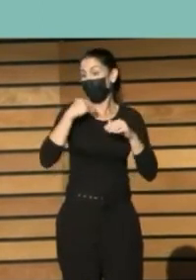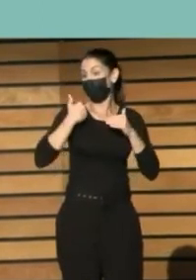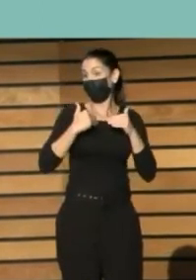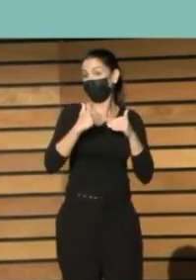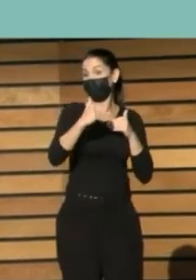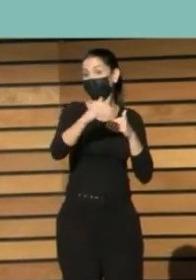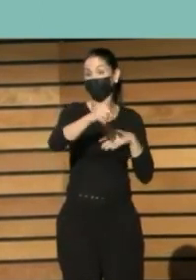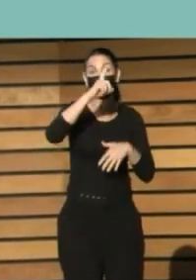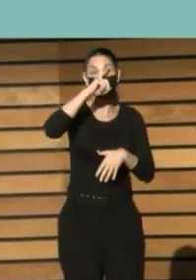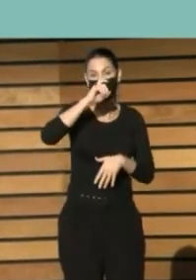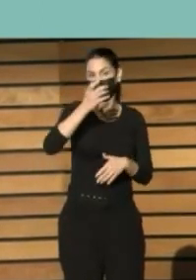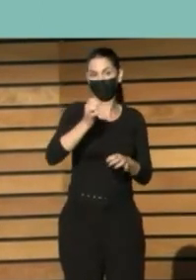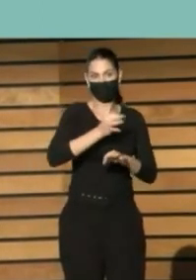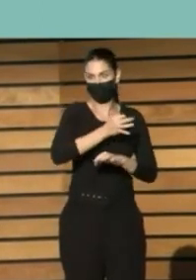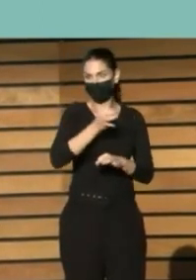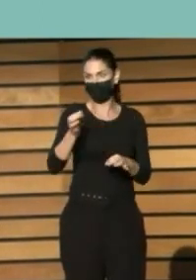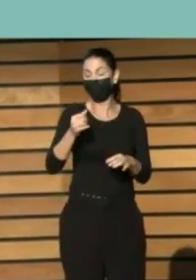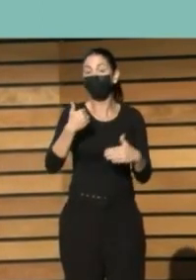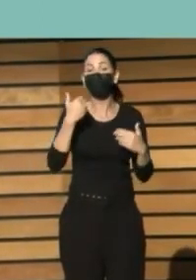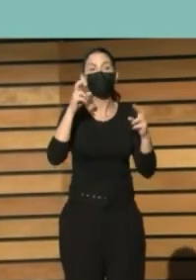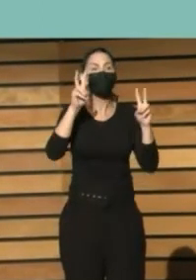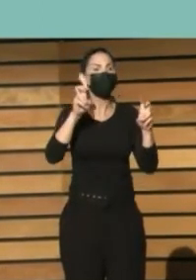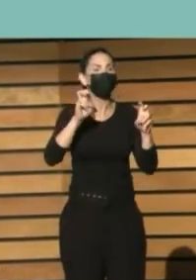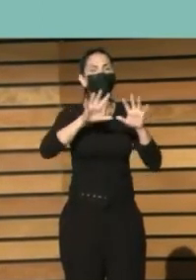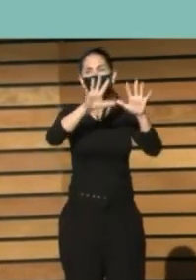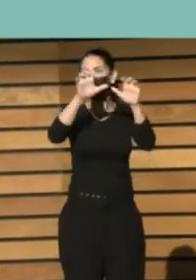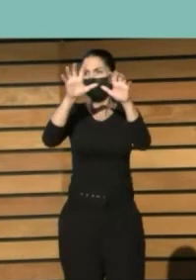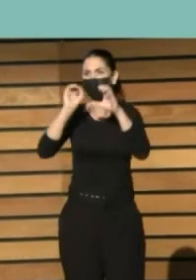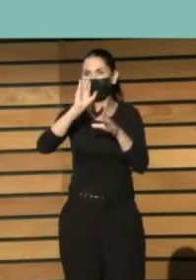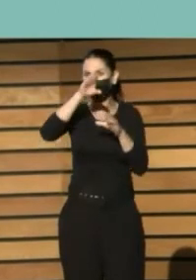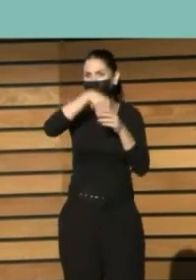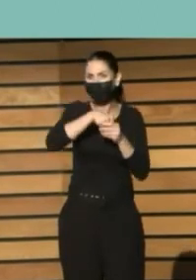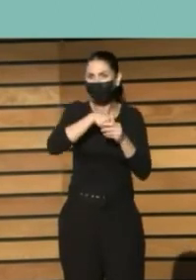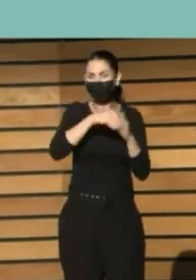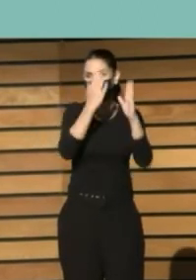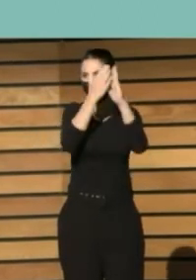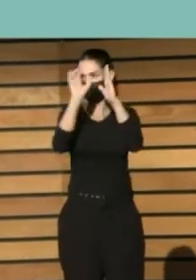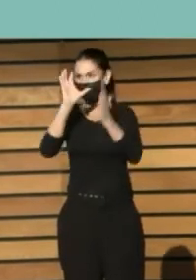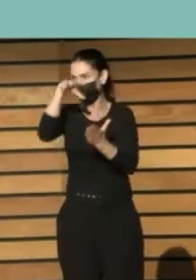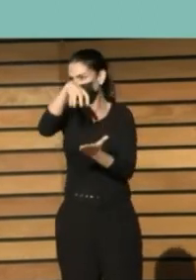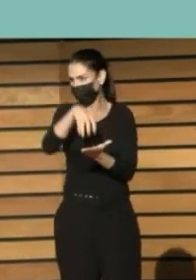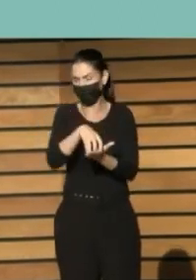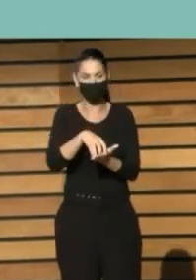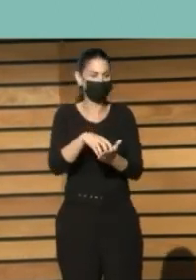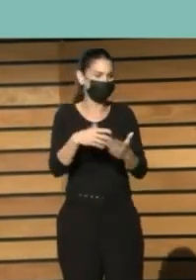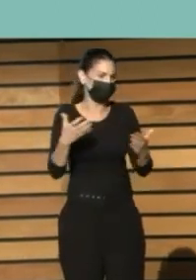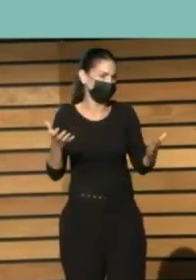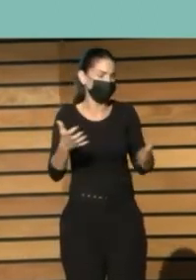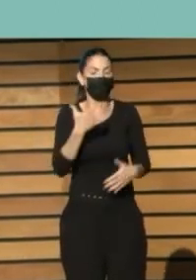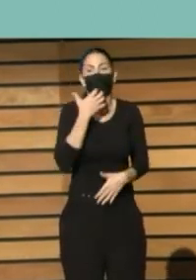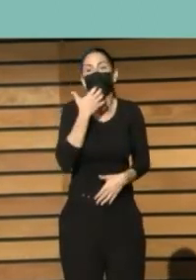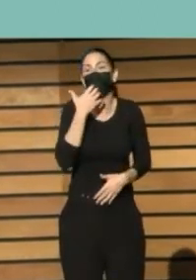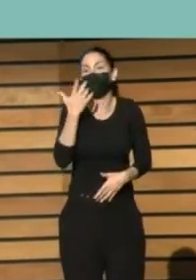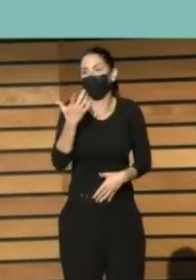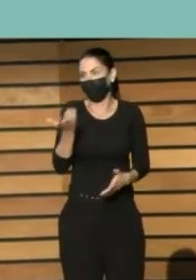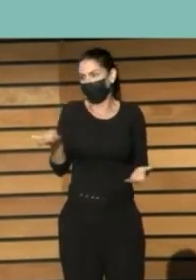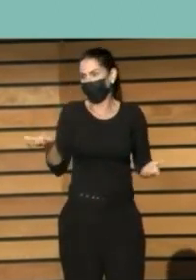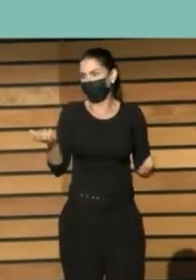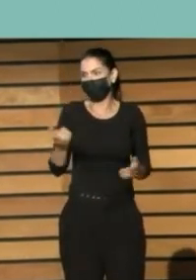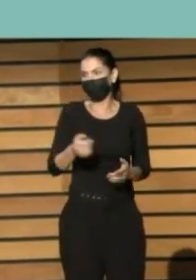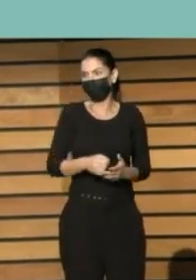Otras actividades de aprendizaje en las bibliotecas hay muchísimas. Yo creo que aquí, bueno, puedo no poner ningún ejemplo, pero hay